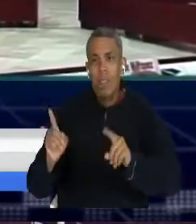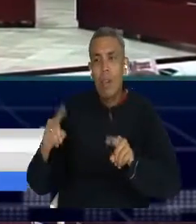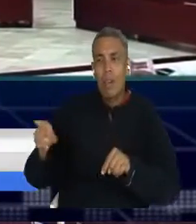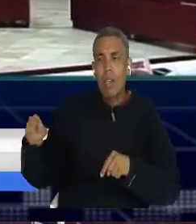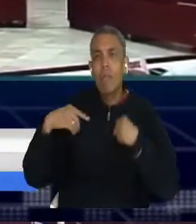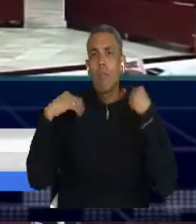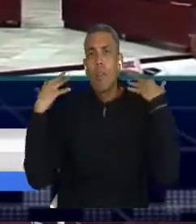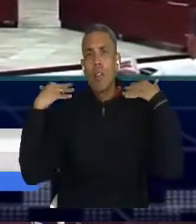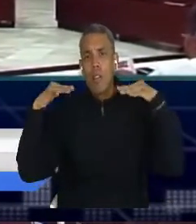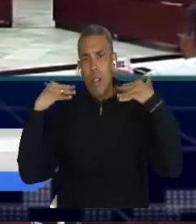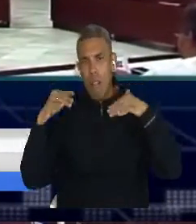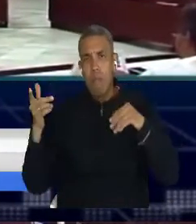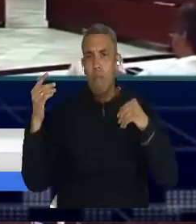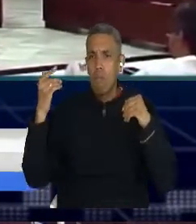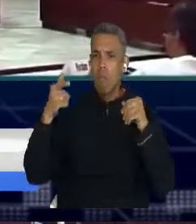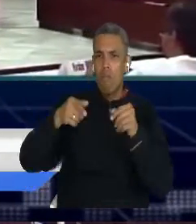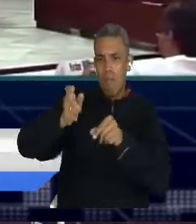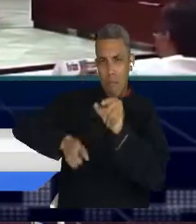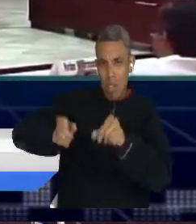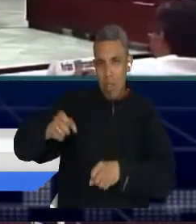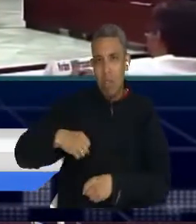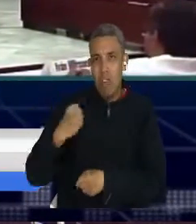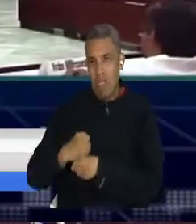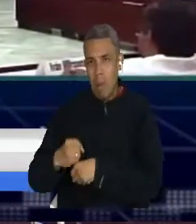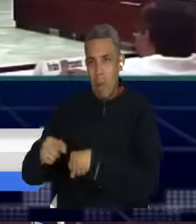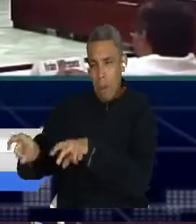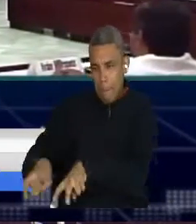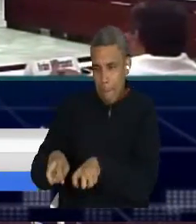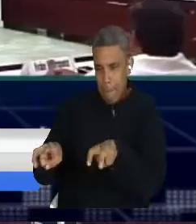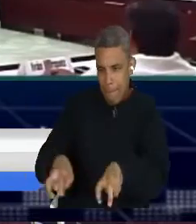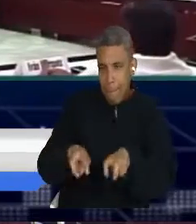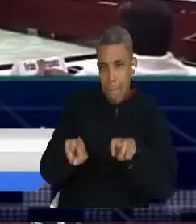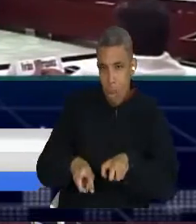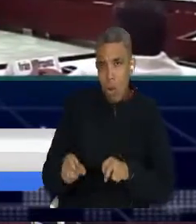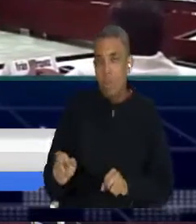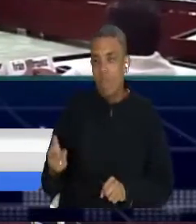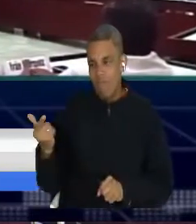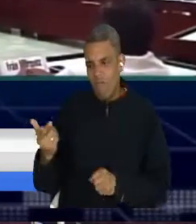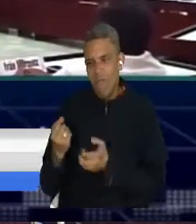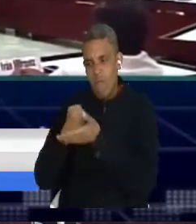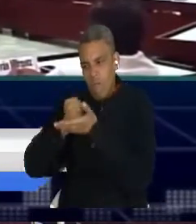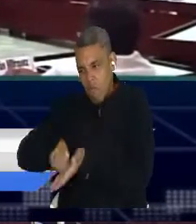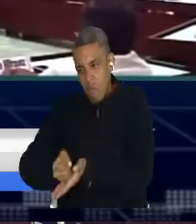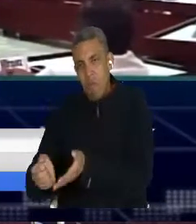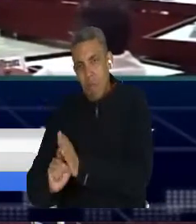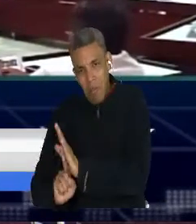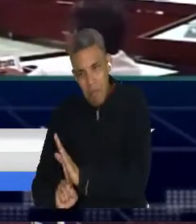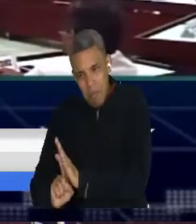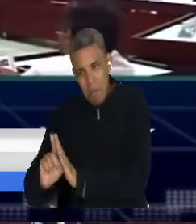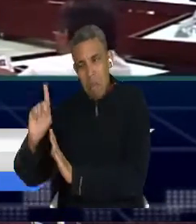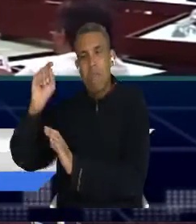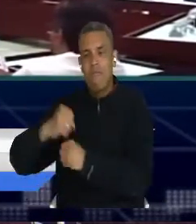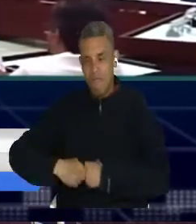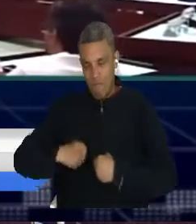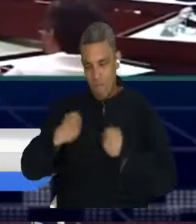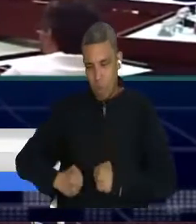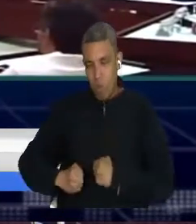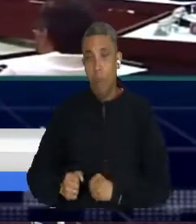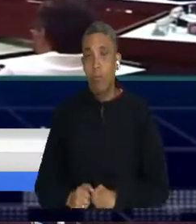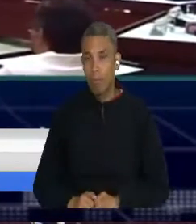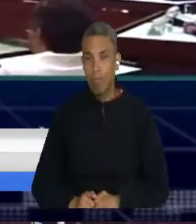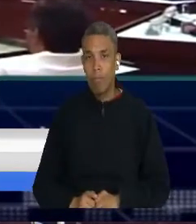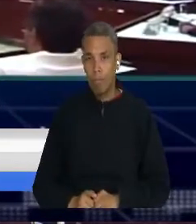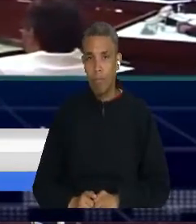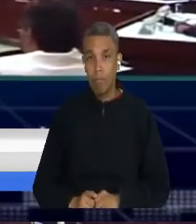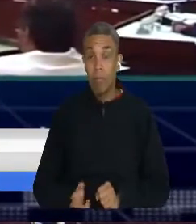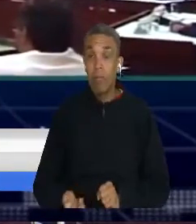El segundo acuerdo de participación política es la apertura hacia la diversificación del conocimiento, hacia la incidencia